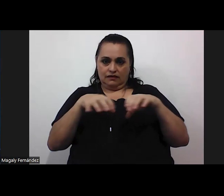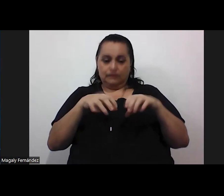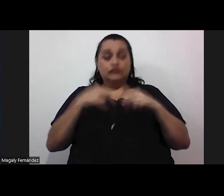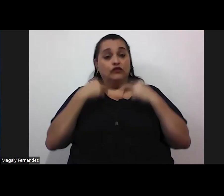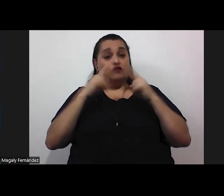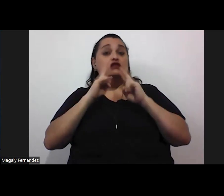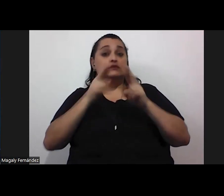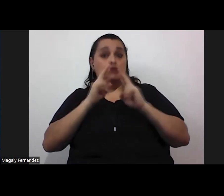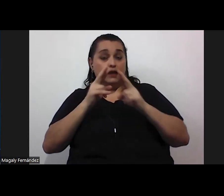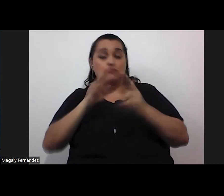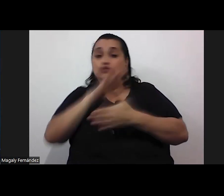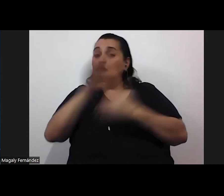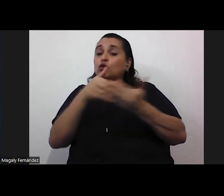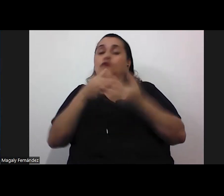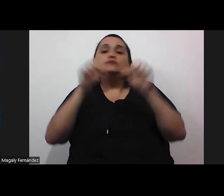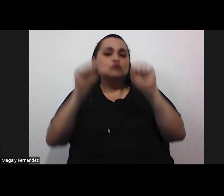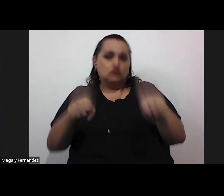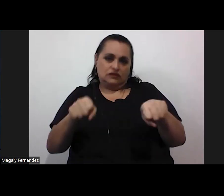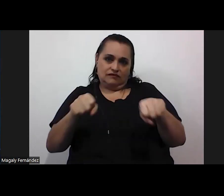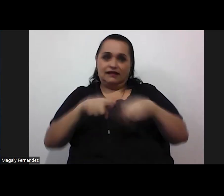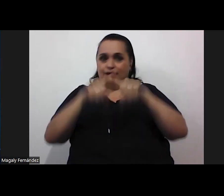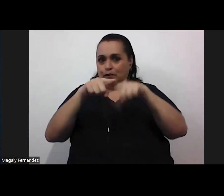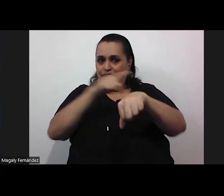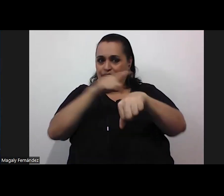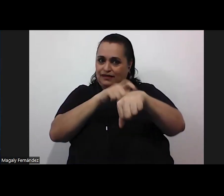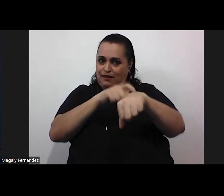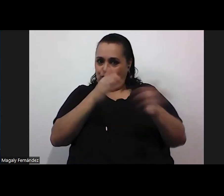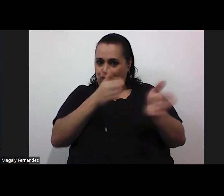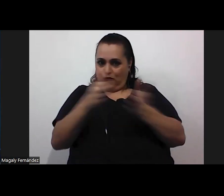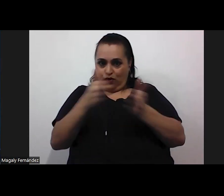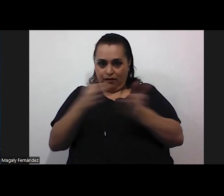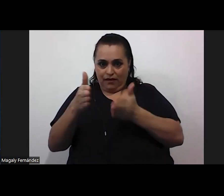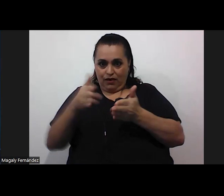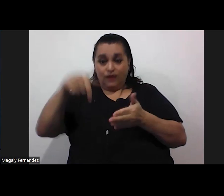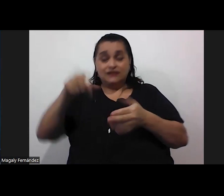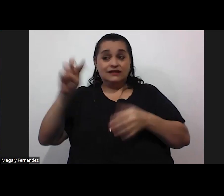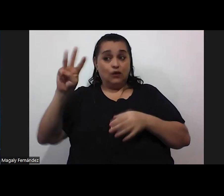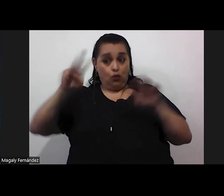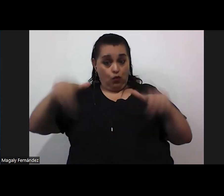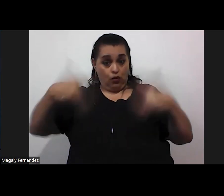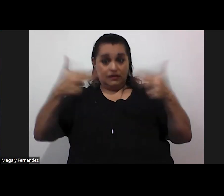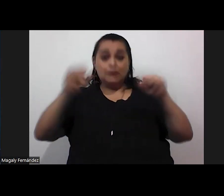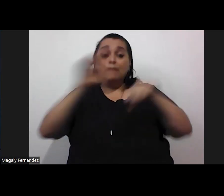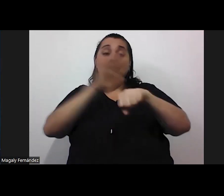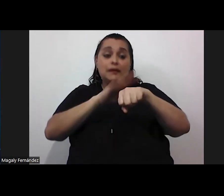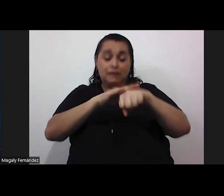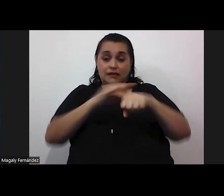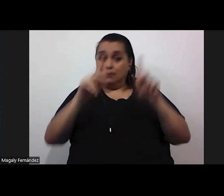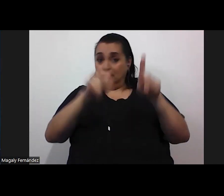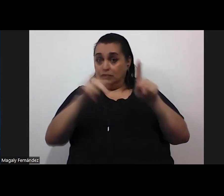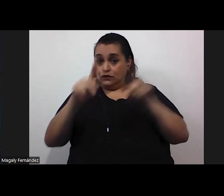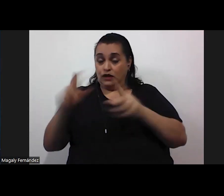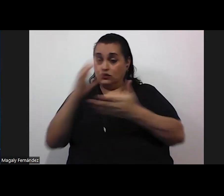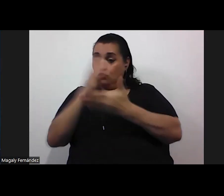tantas preguntas como lo permite el tiempo programado. Este webinario permite la conexión de personas colegiadas desde